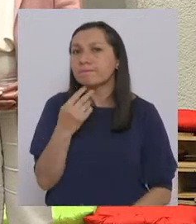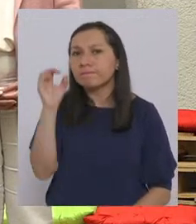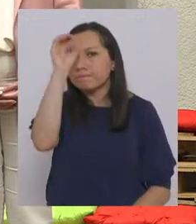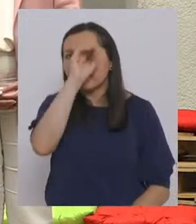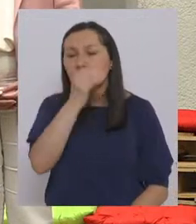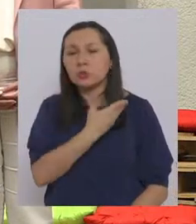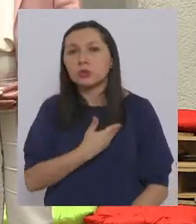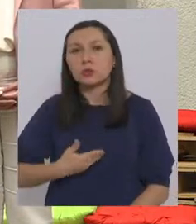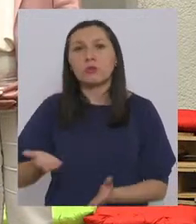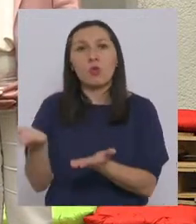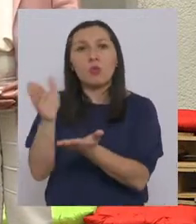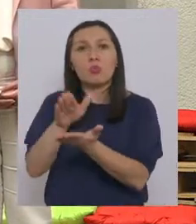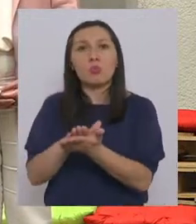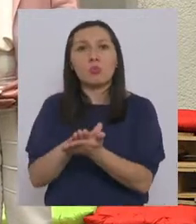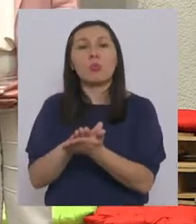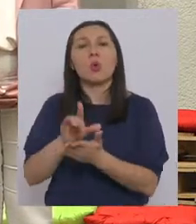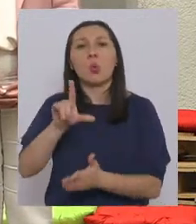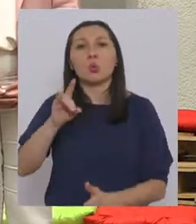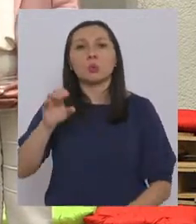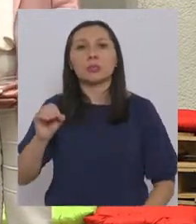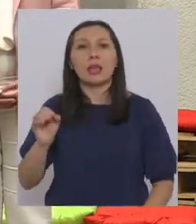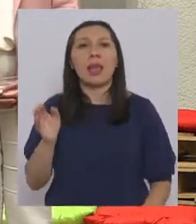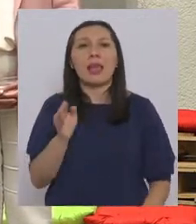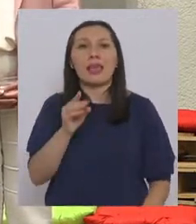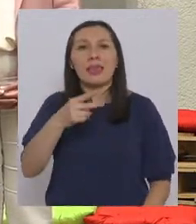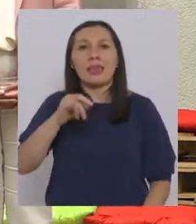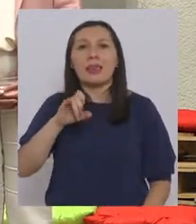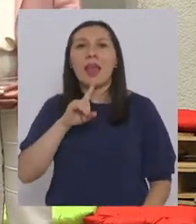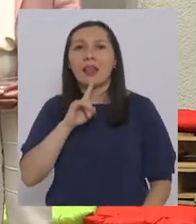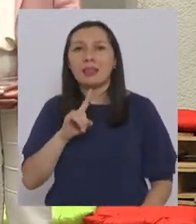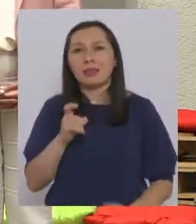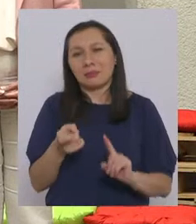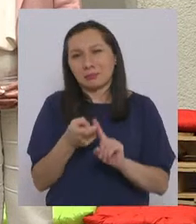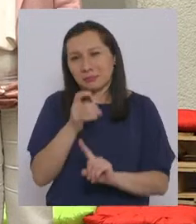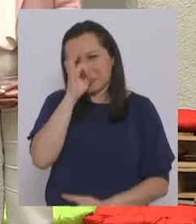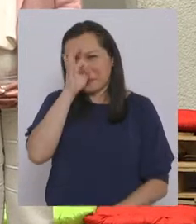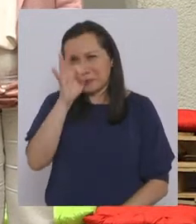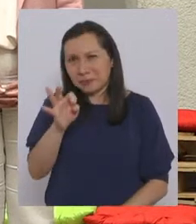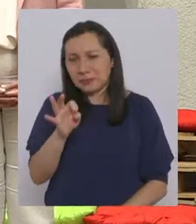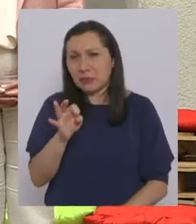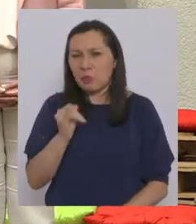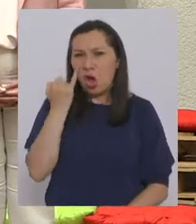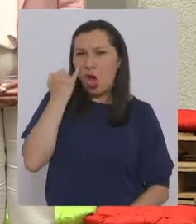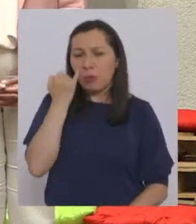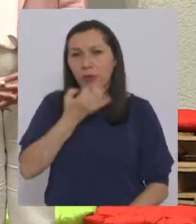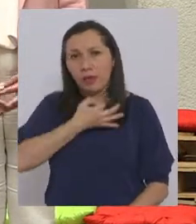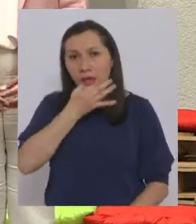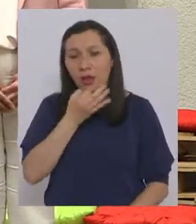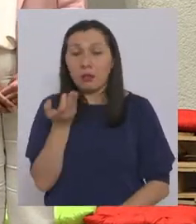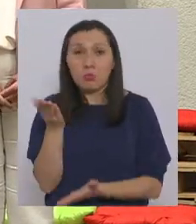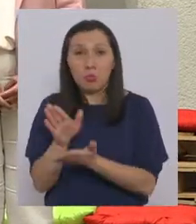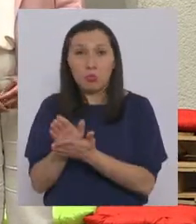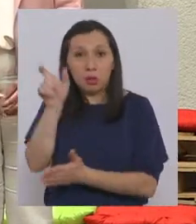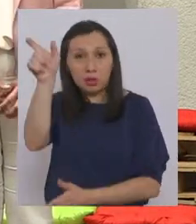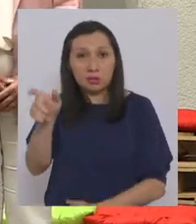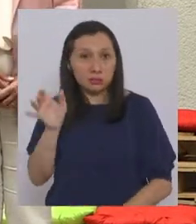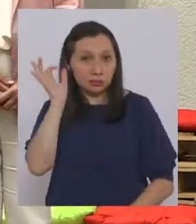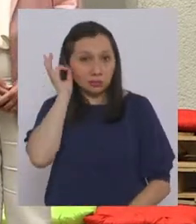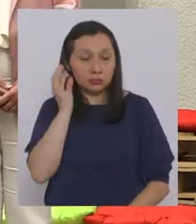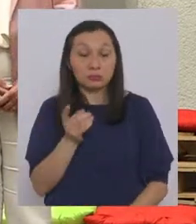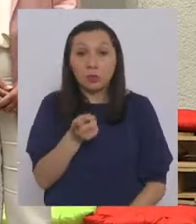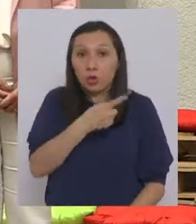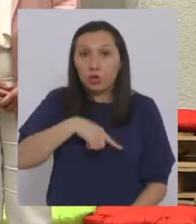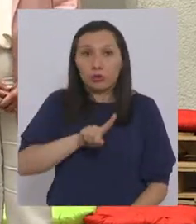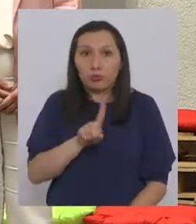propósito de la muerte de Lucía Iriar ¿era muy incómodo para el gobierno hacer una declaración a propósito de la muerte de ella? Bueno, es que a